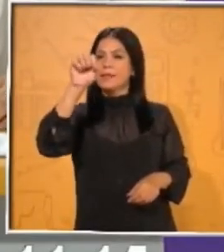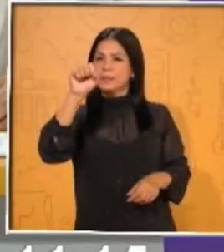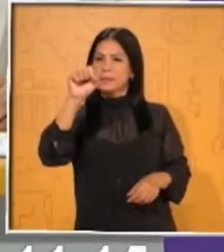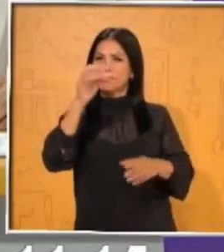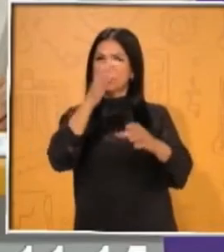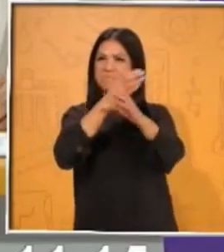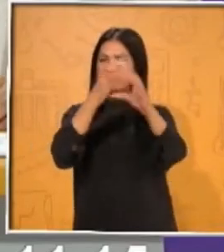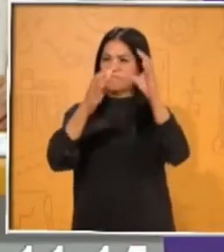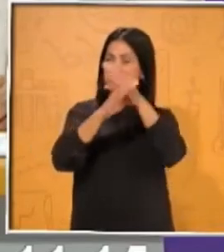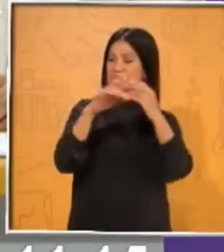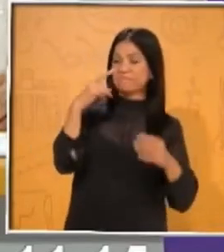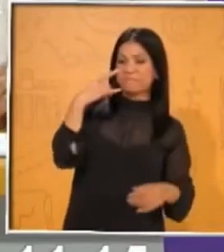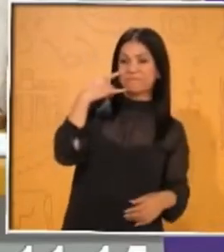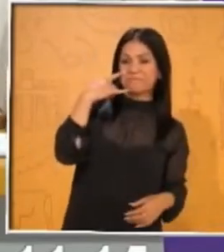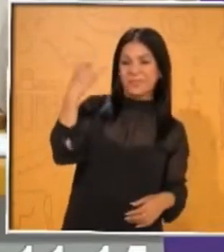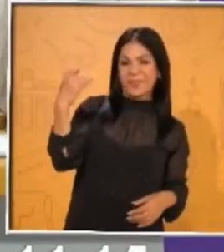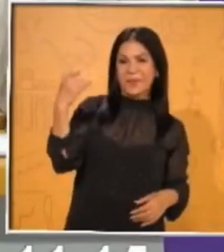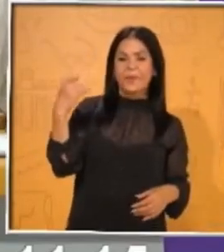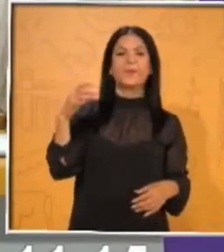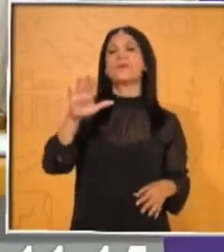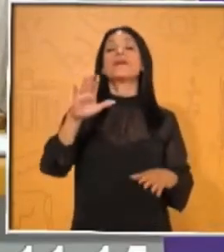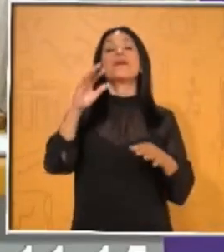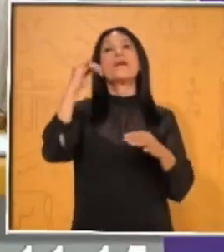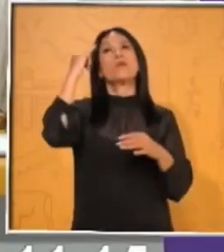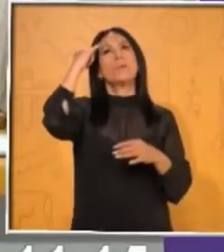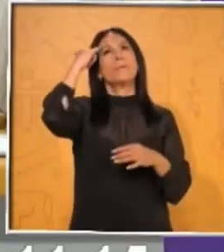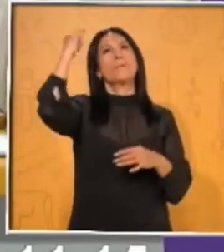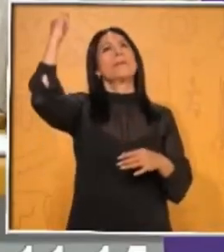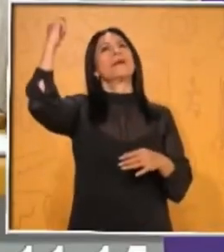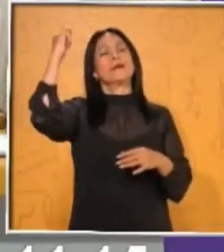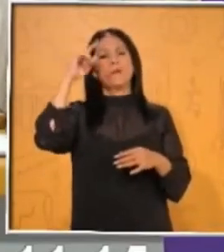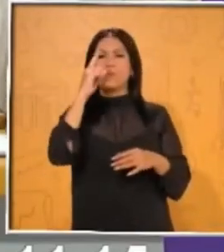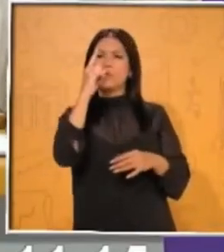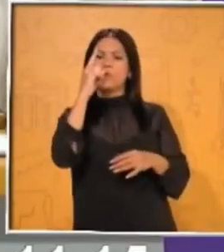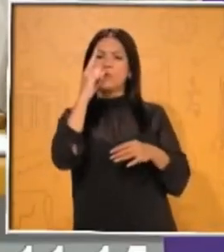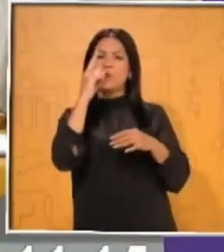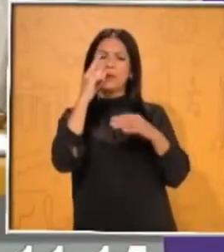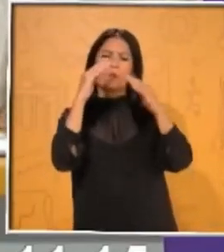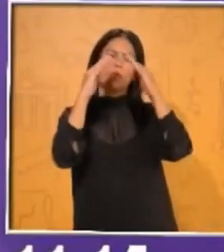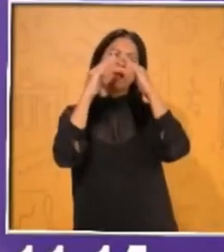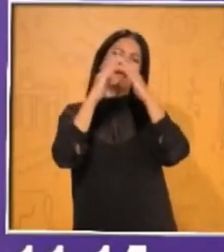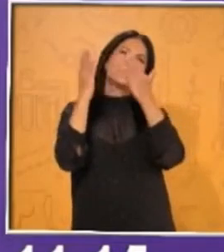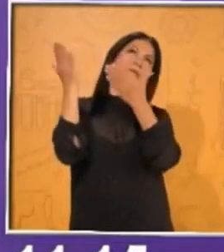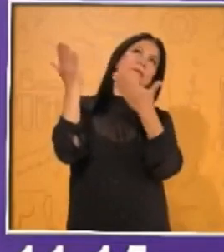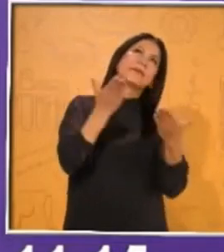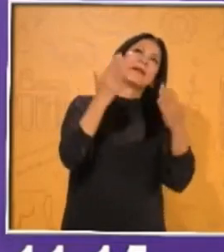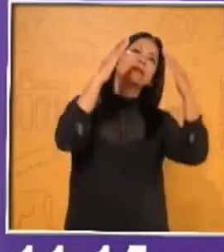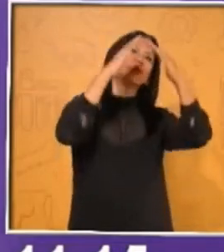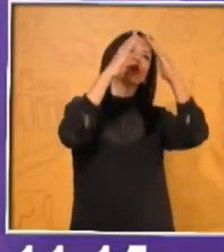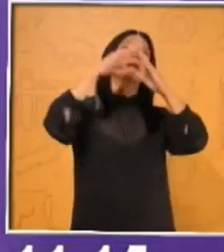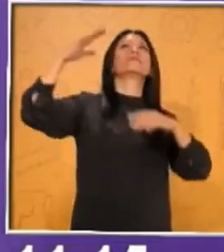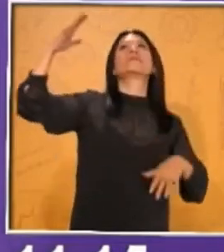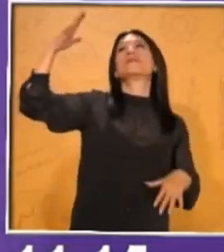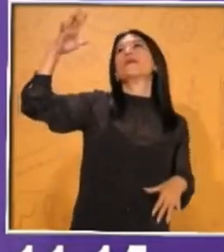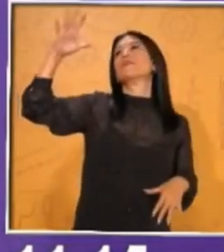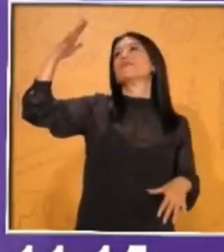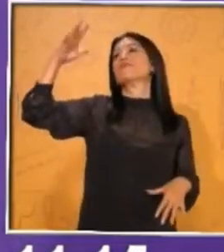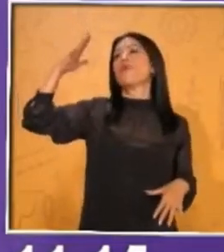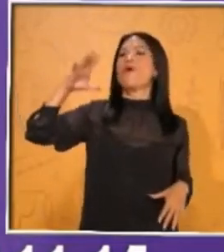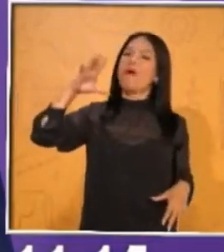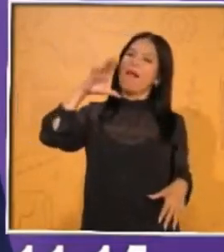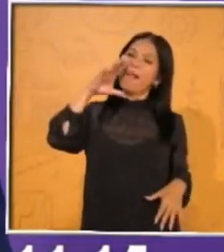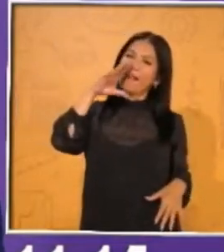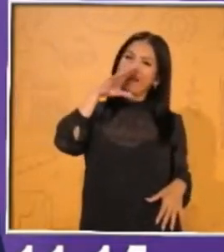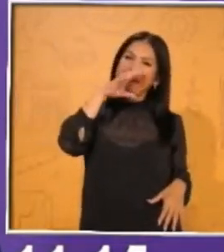imagínate un día que llegues a tu casa y después de un día con mucho calor, con mucho sol, lo que tú quieres es